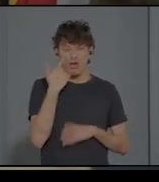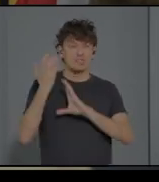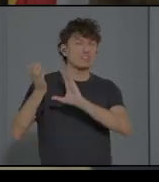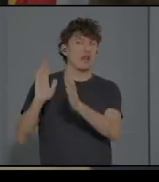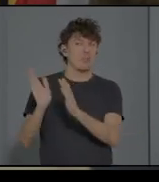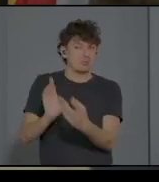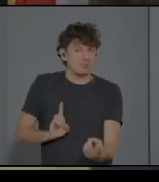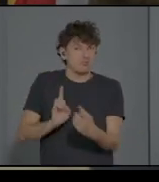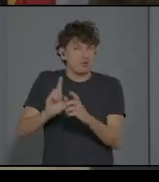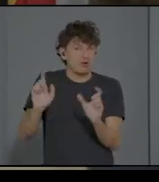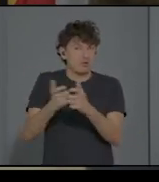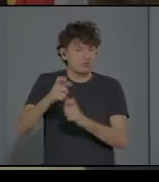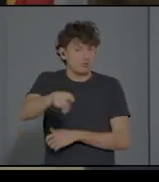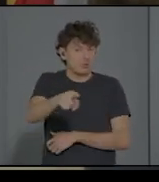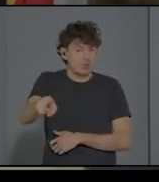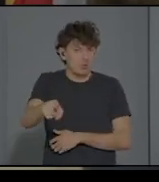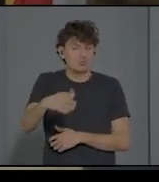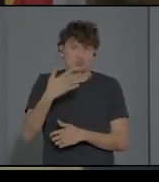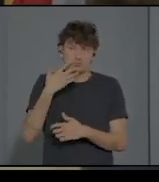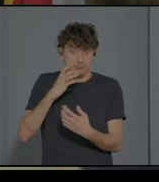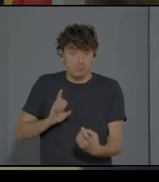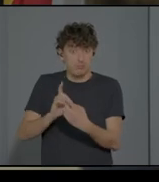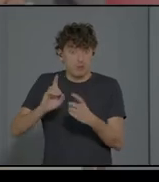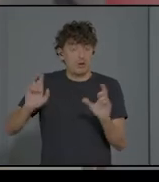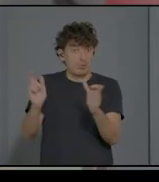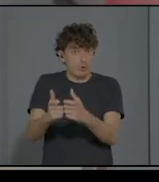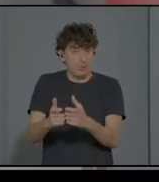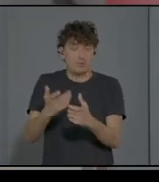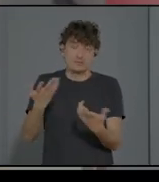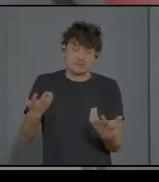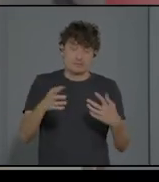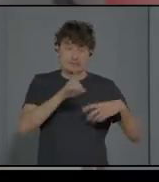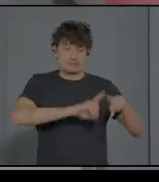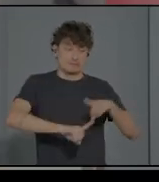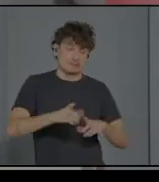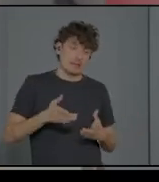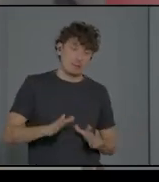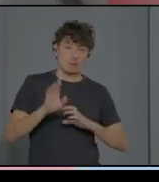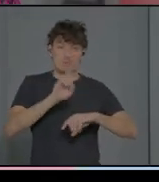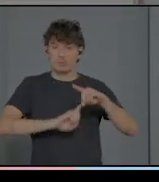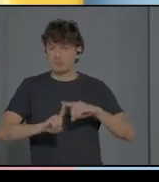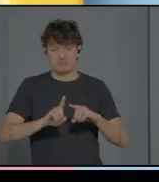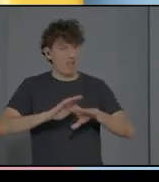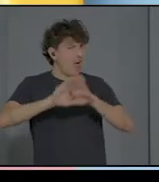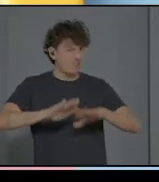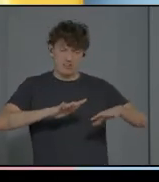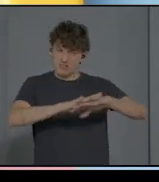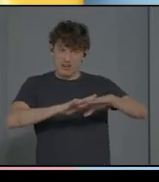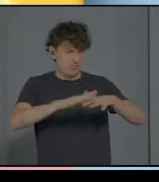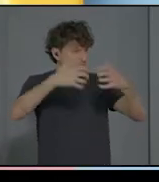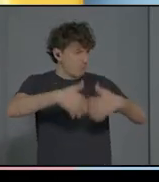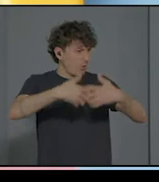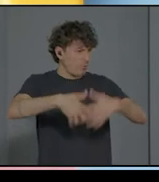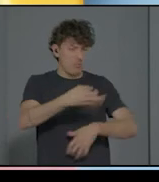tengo un problema con el hijo. Por tanto, se mantiene una red que funciona perfectamente. Por lo tanto, intercambio, representación